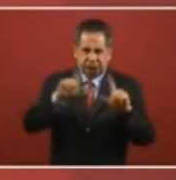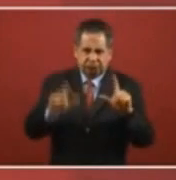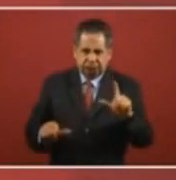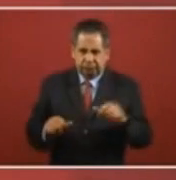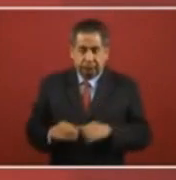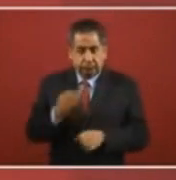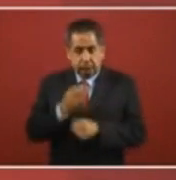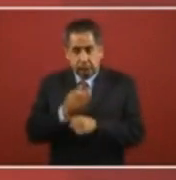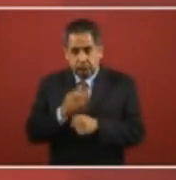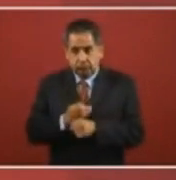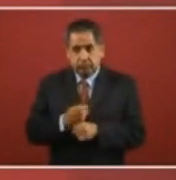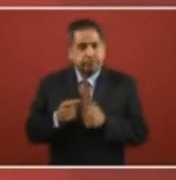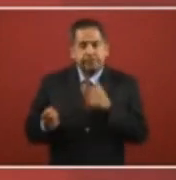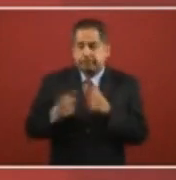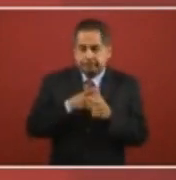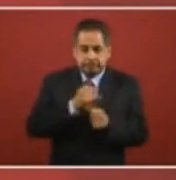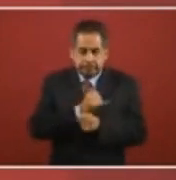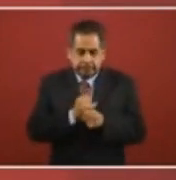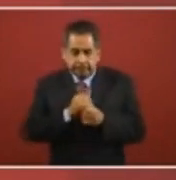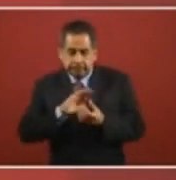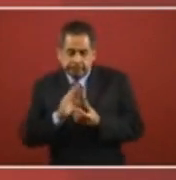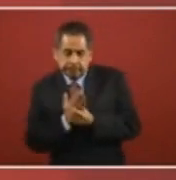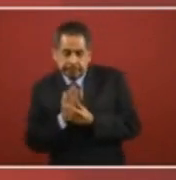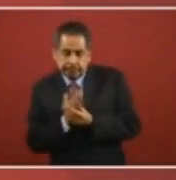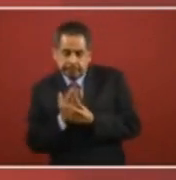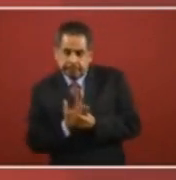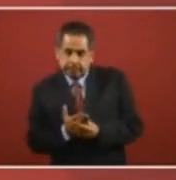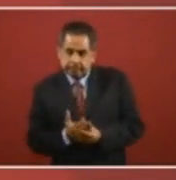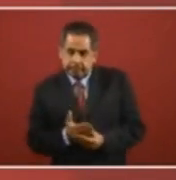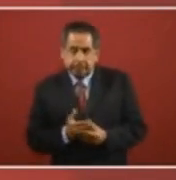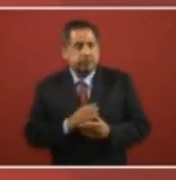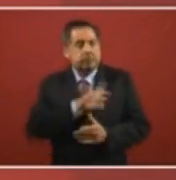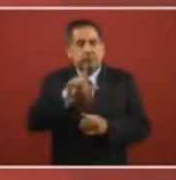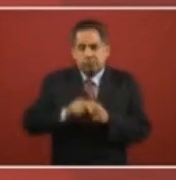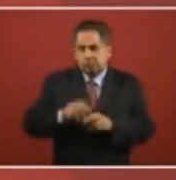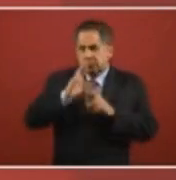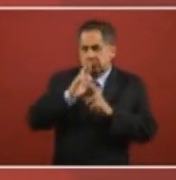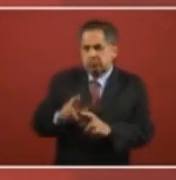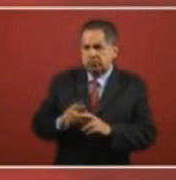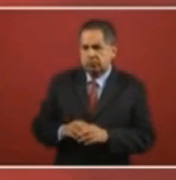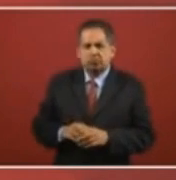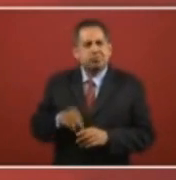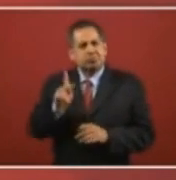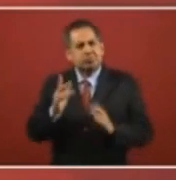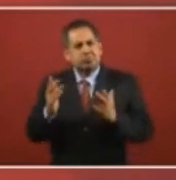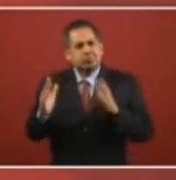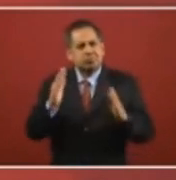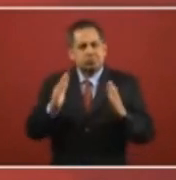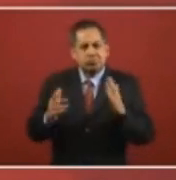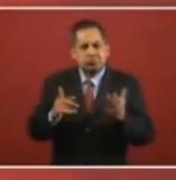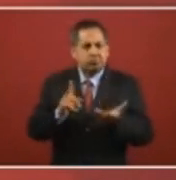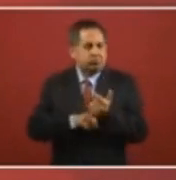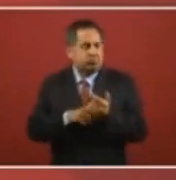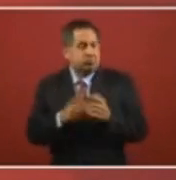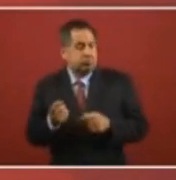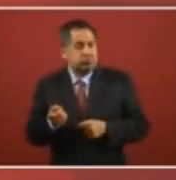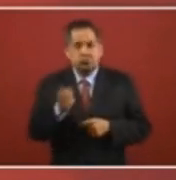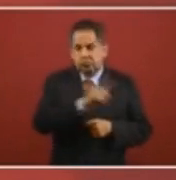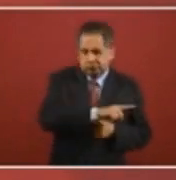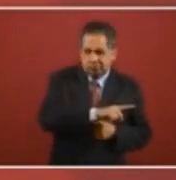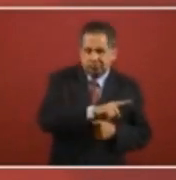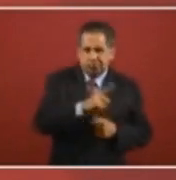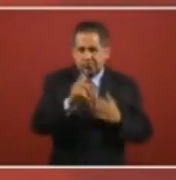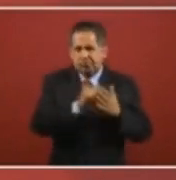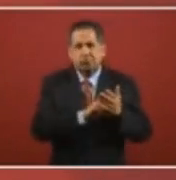Ahorita están en integración de expediente y las vamos a contestar en tiempo y forma, pero si las comparas con lo que pasa cada mes sólo con